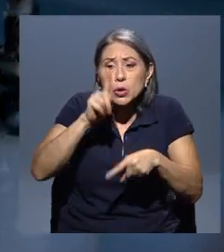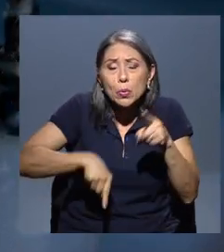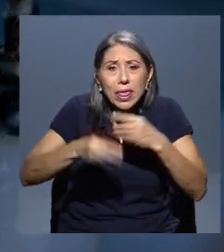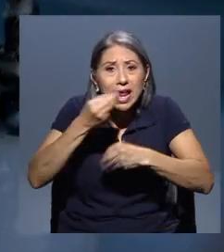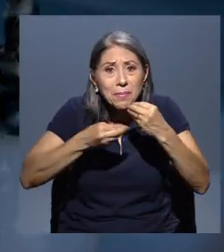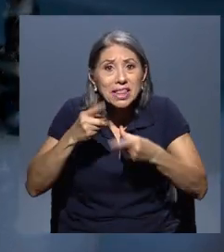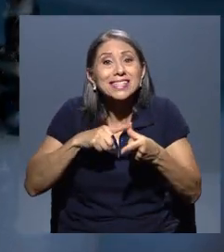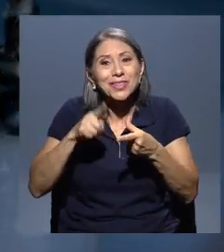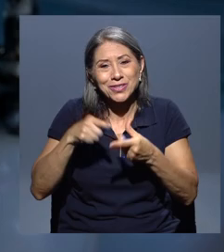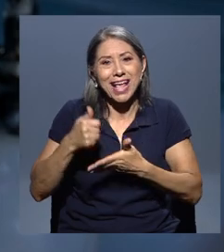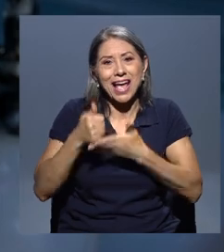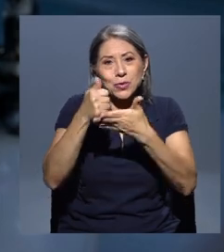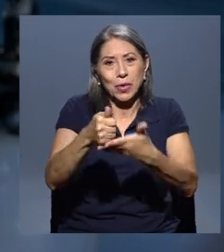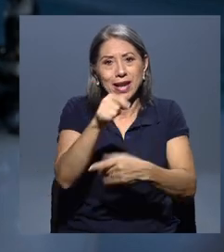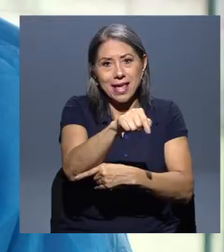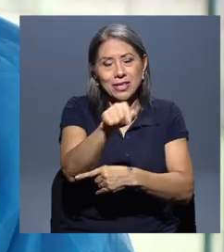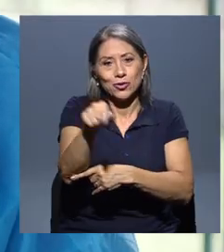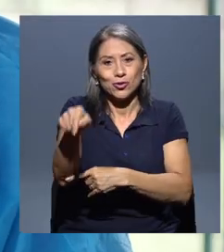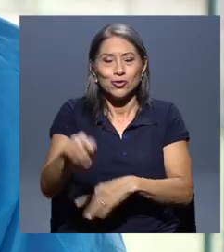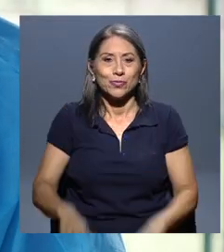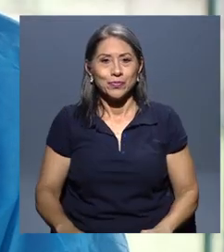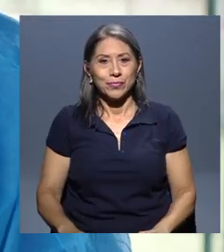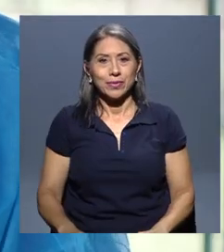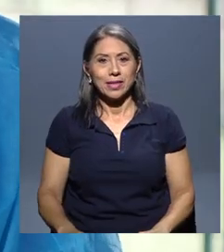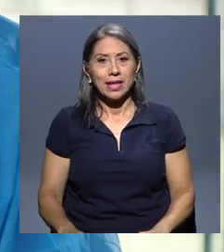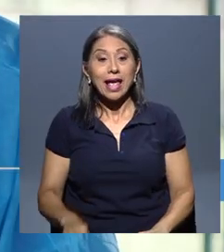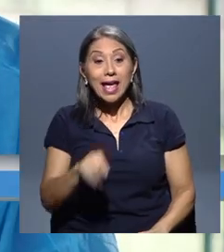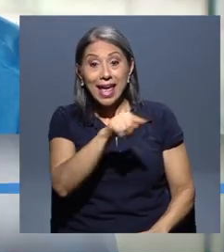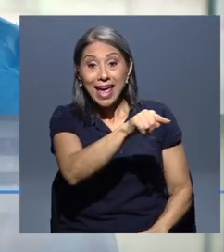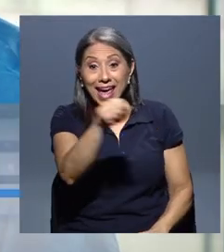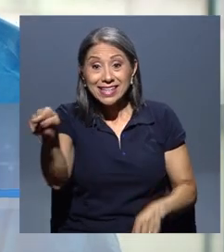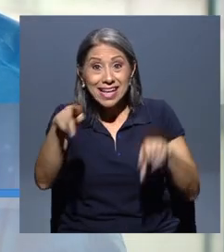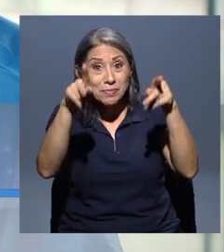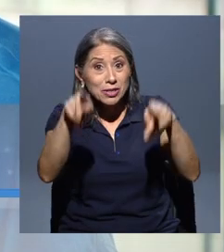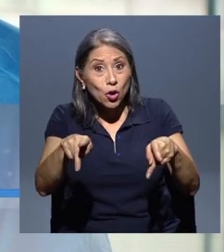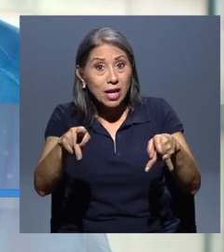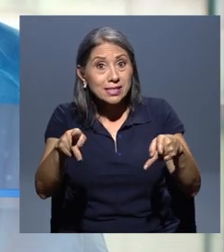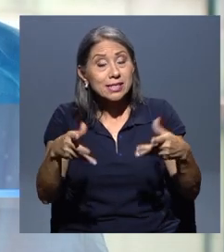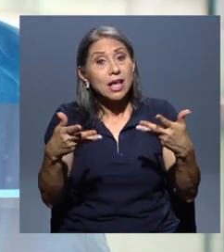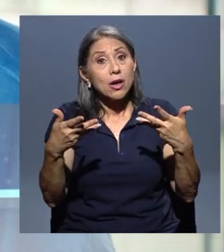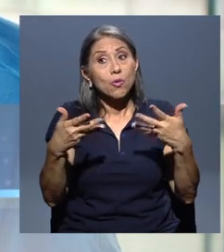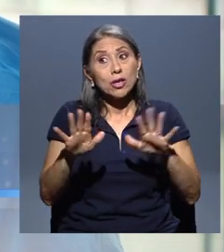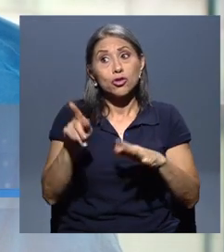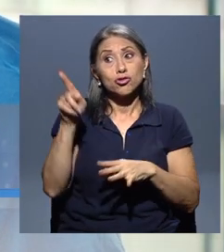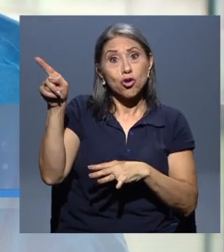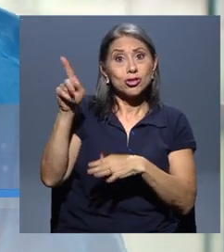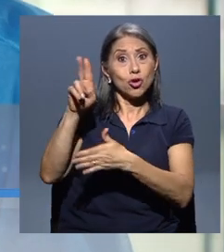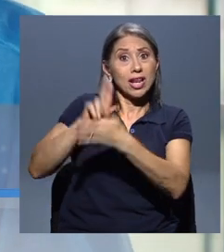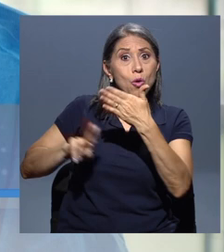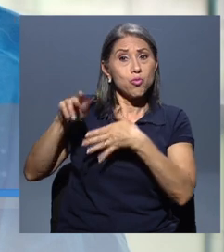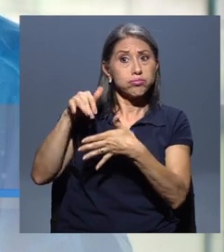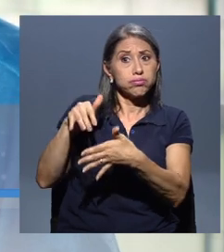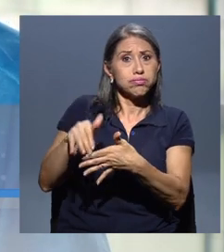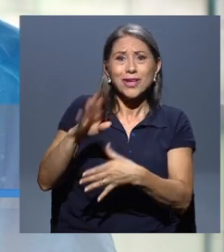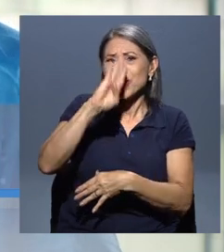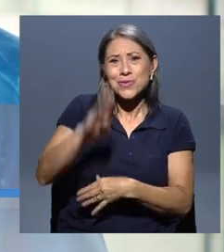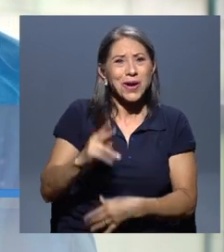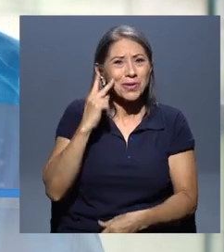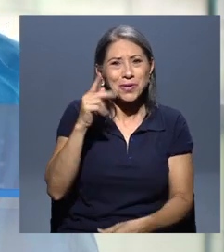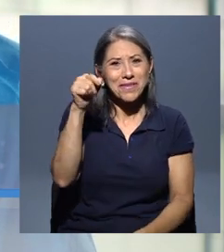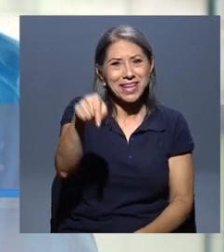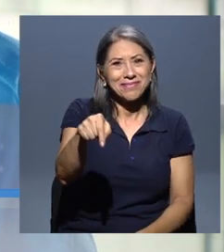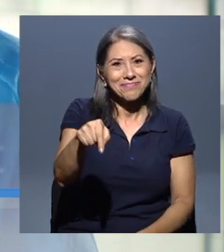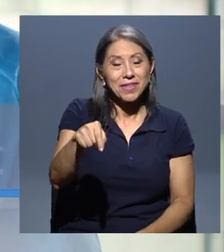alimentarse. Es una población que nunca la voy a ver en la práctica ya estando en la U y tampoco es una población que se va a ver en